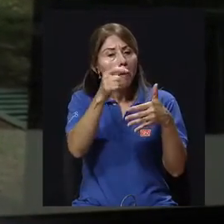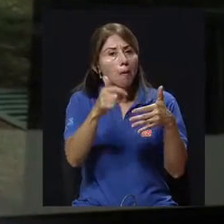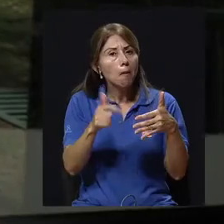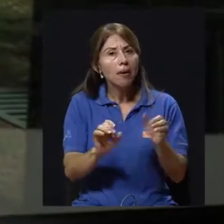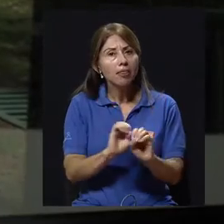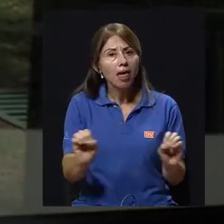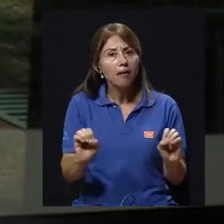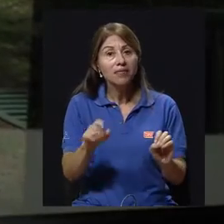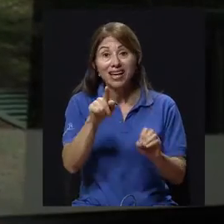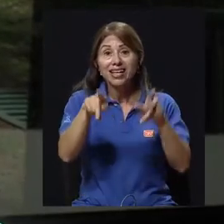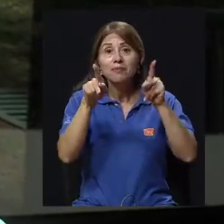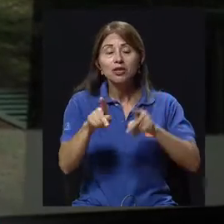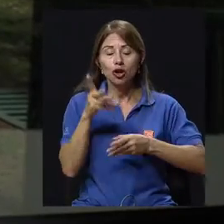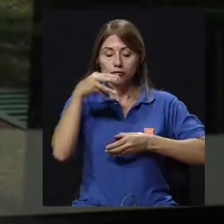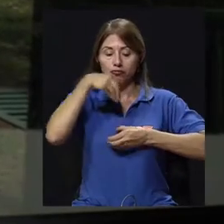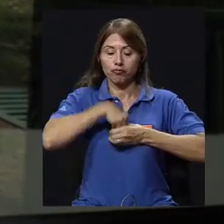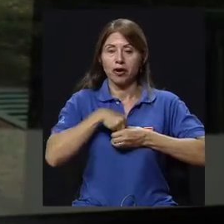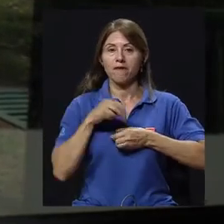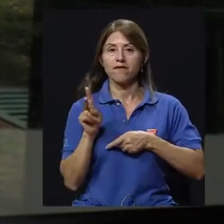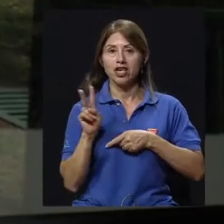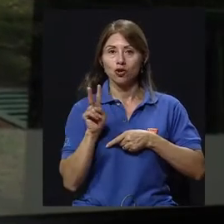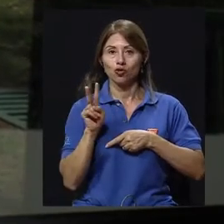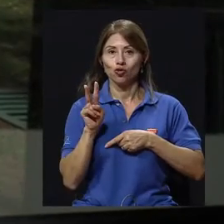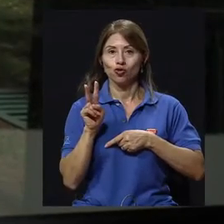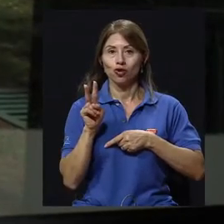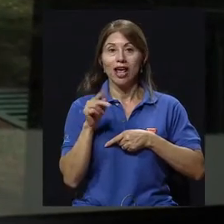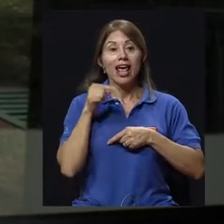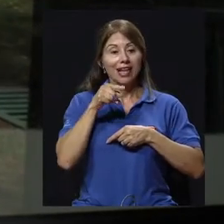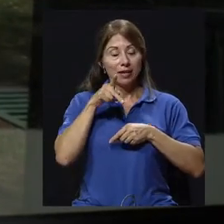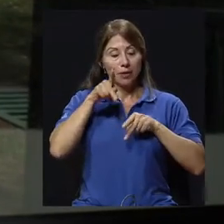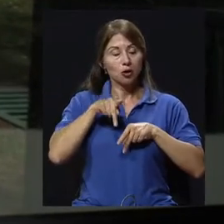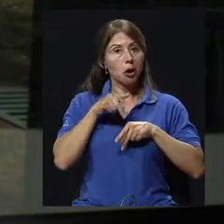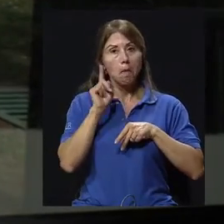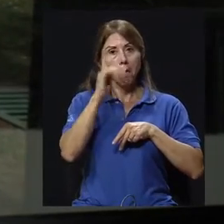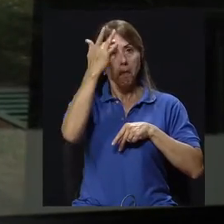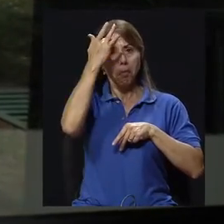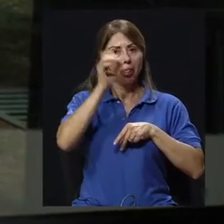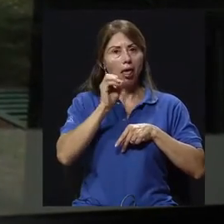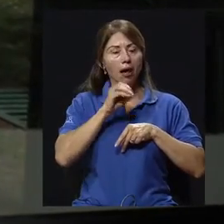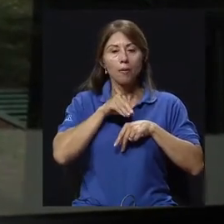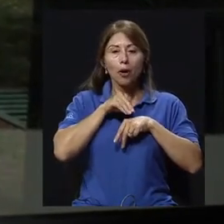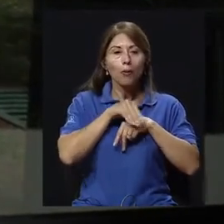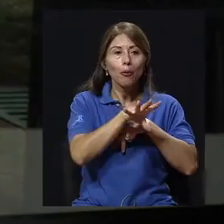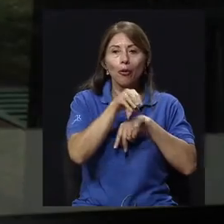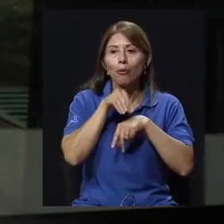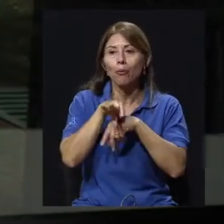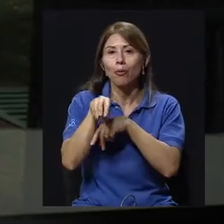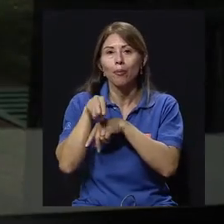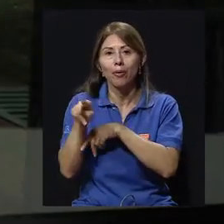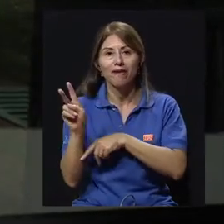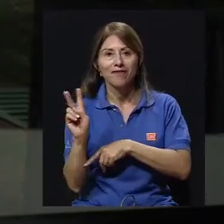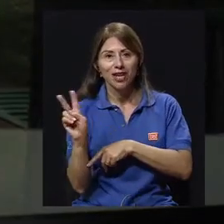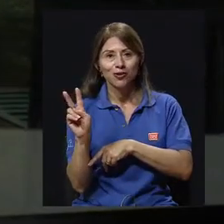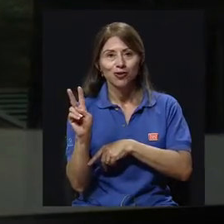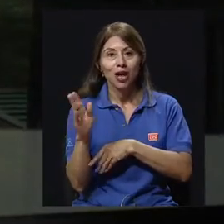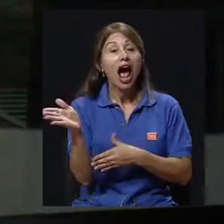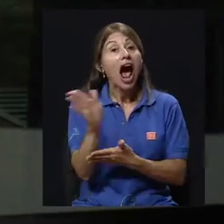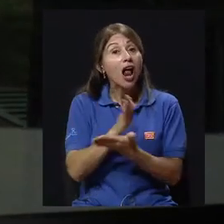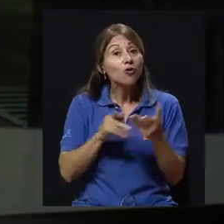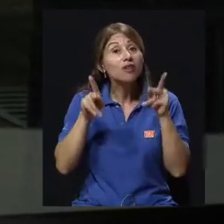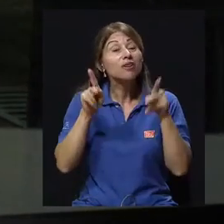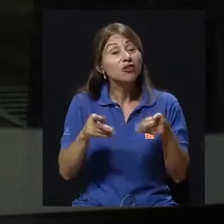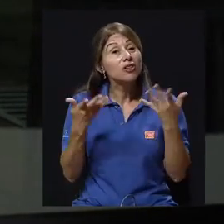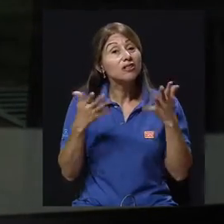tienen el virus, están infectados, transmiten el virus. Algunos hacen hepatitis